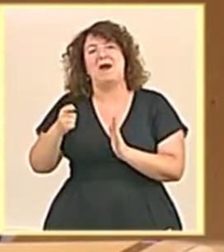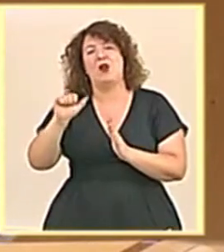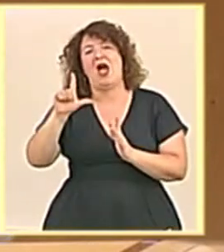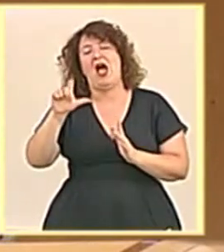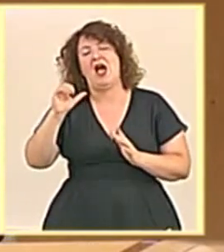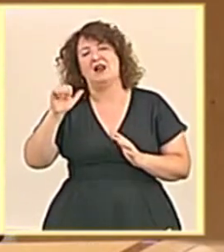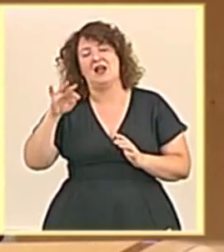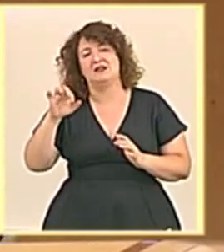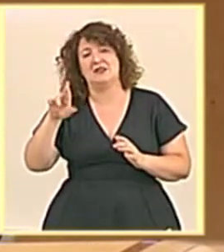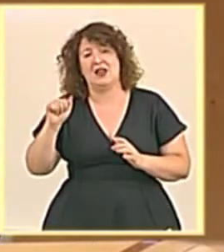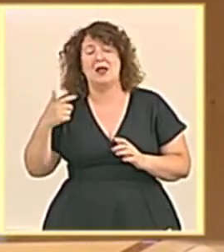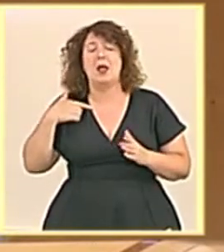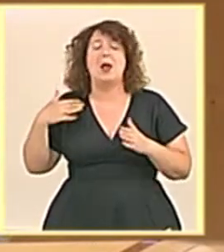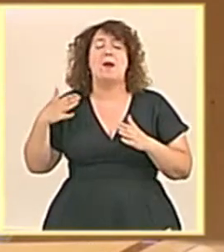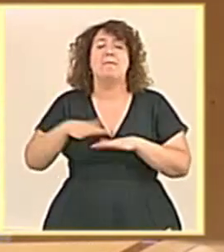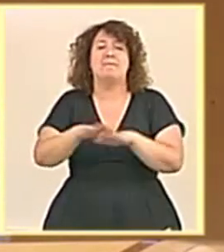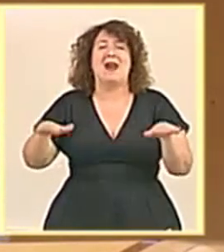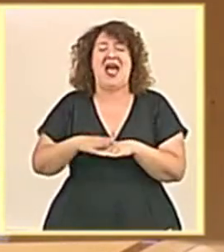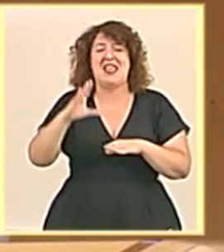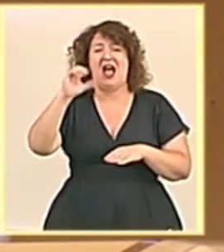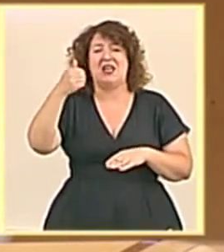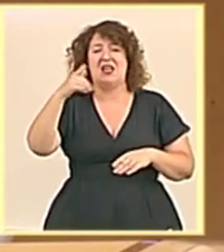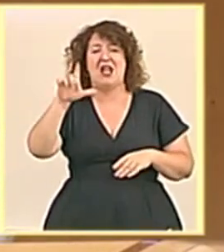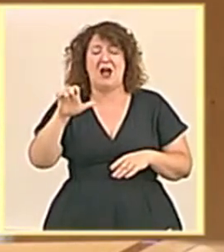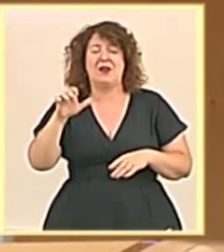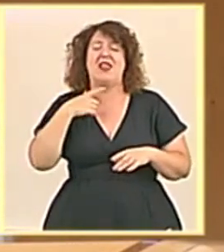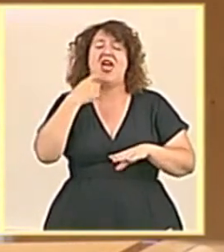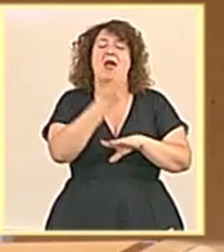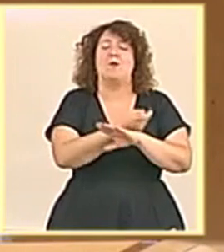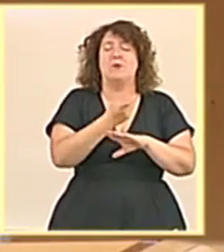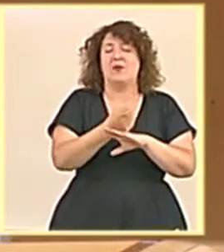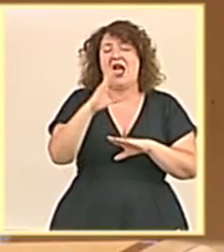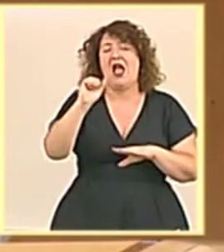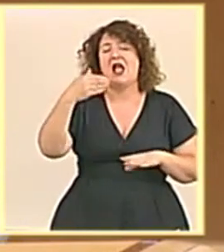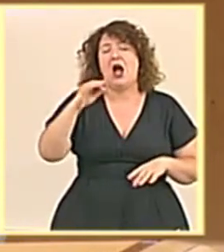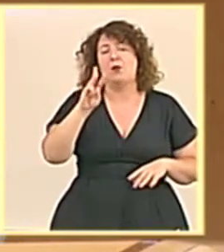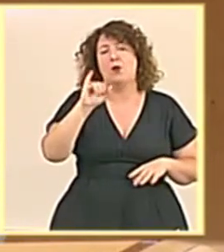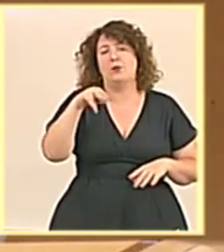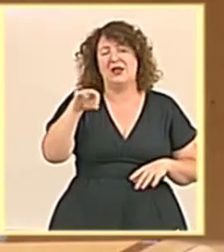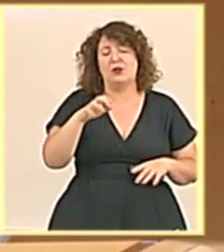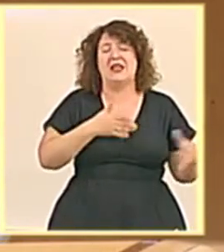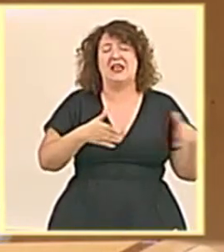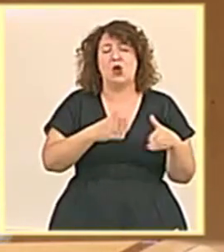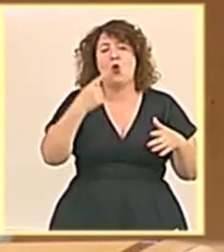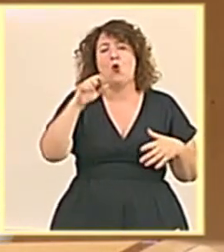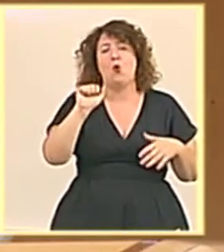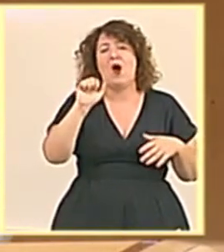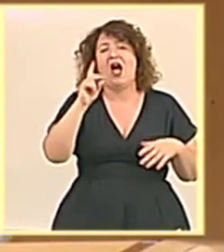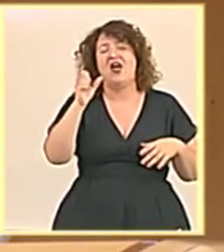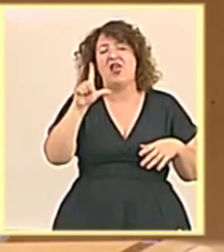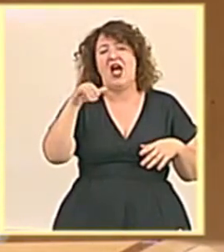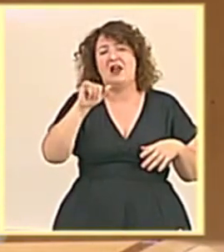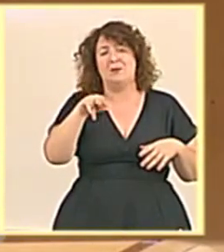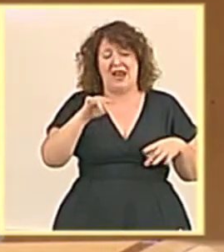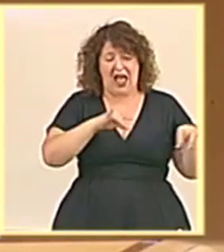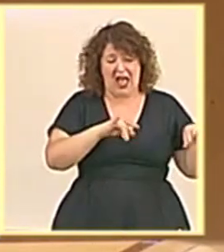Hemos aportado arena de la playa del Cable, de las playas apoyadas en Cabo Pino y en la desembocadura del río Guadalmina. El importe de